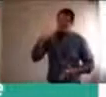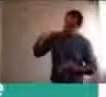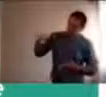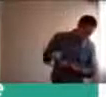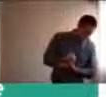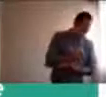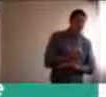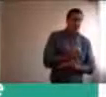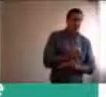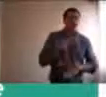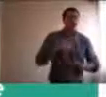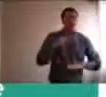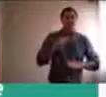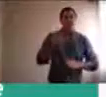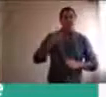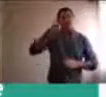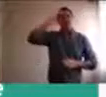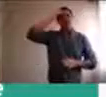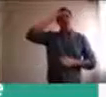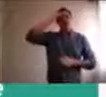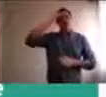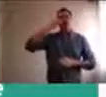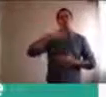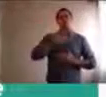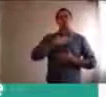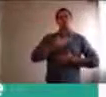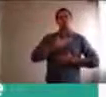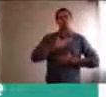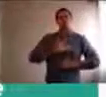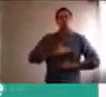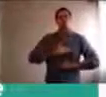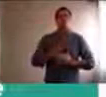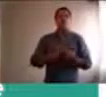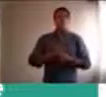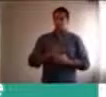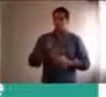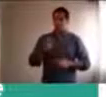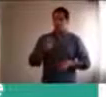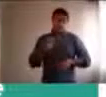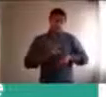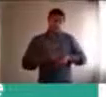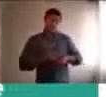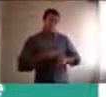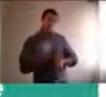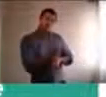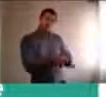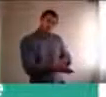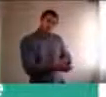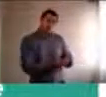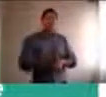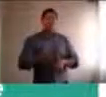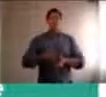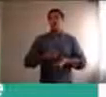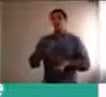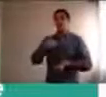el turno de uno, y el turno de otro, todo lo que es, otro tipo de educación, y vuelvo, a lo que decíamos, al principio, de la educación informal,